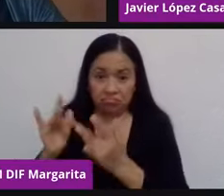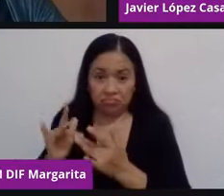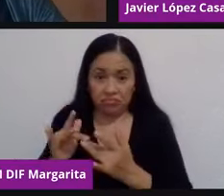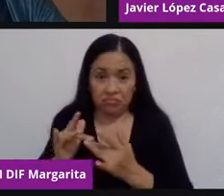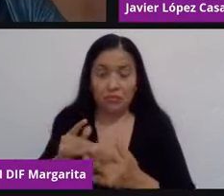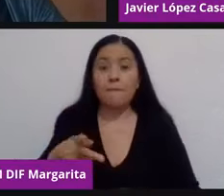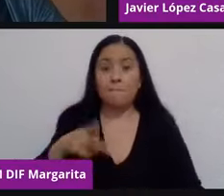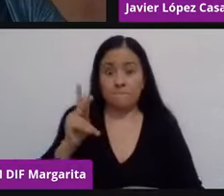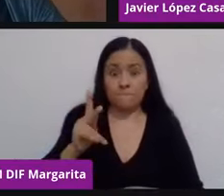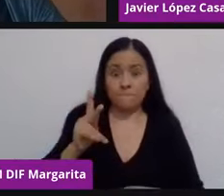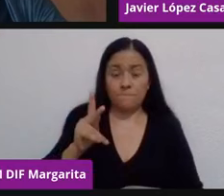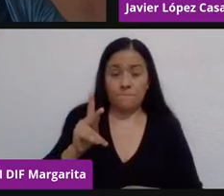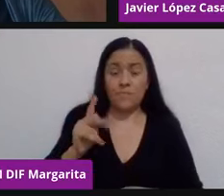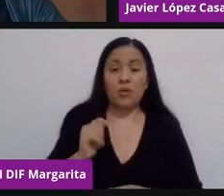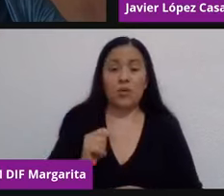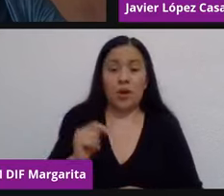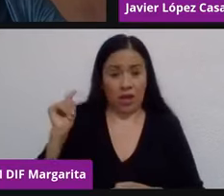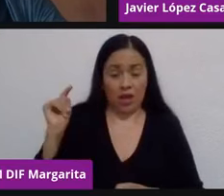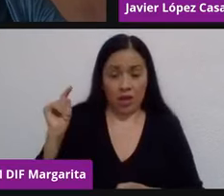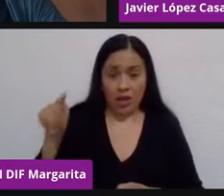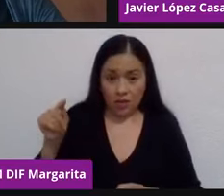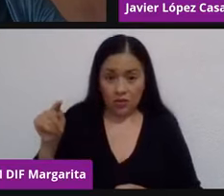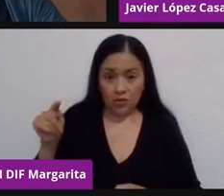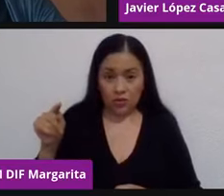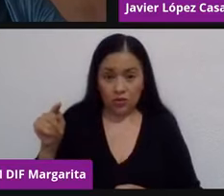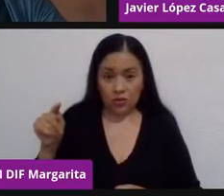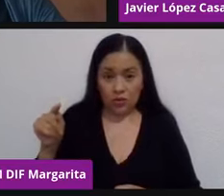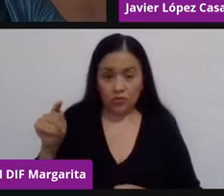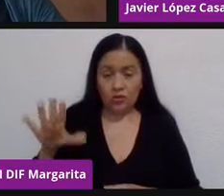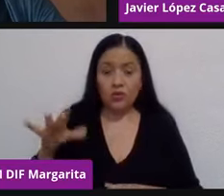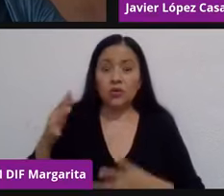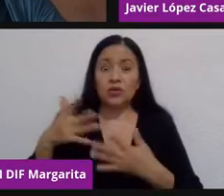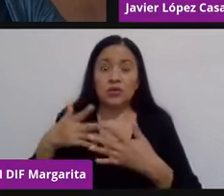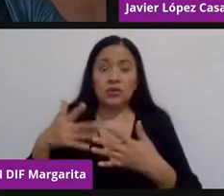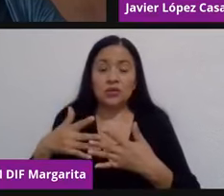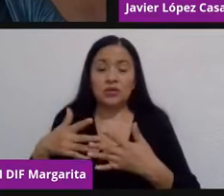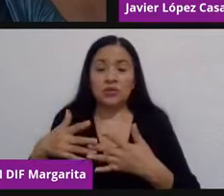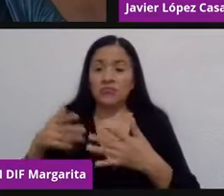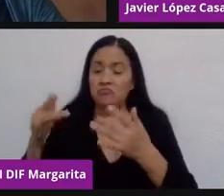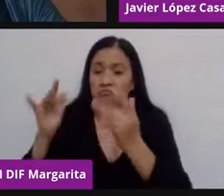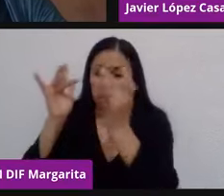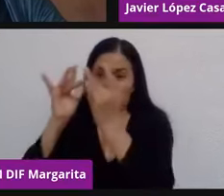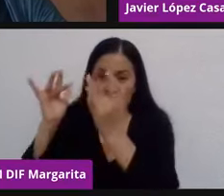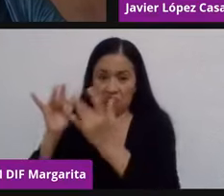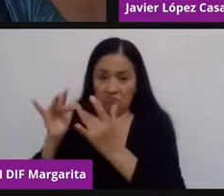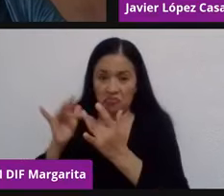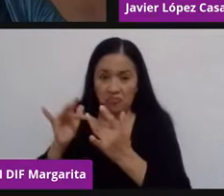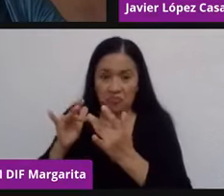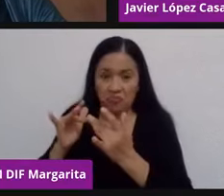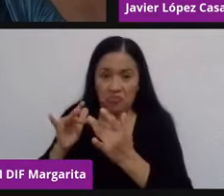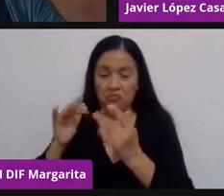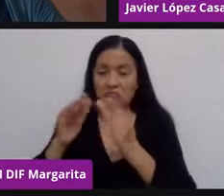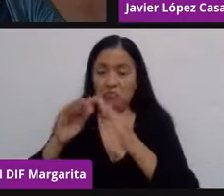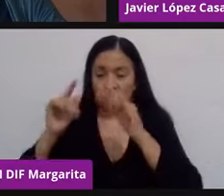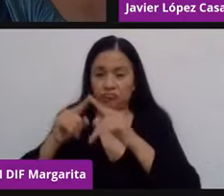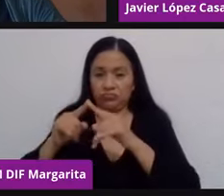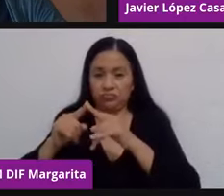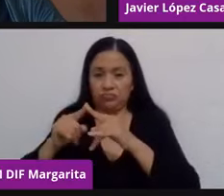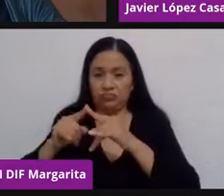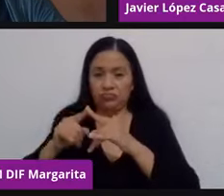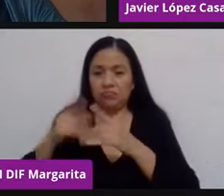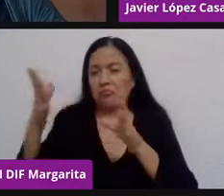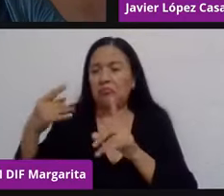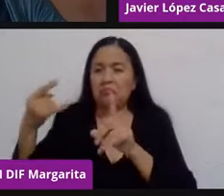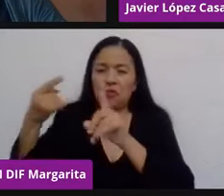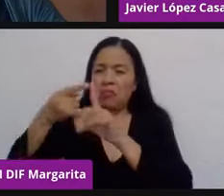ellos abren un proceso o una ventana electoral donde te dicen tomará dos meses,